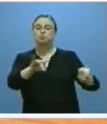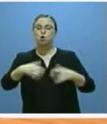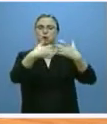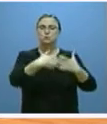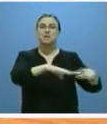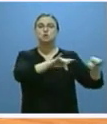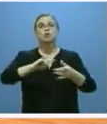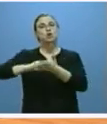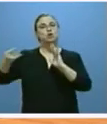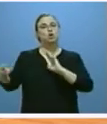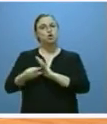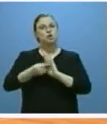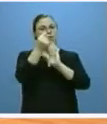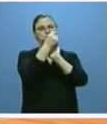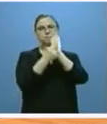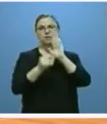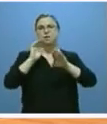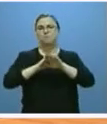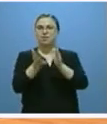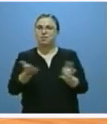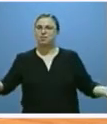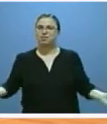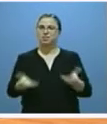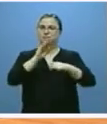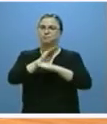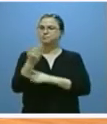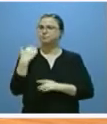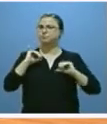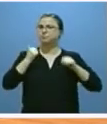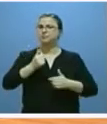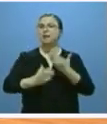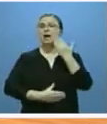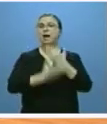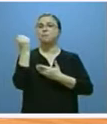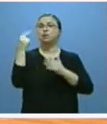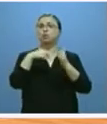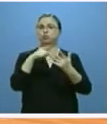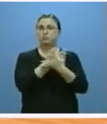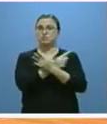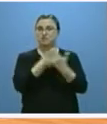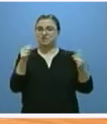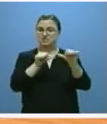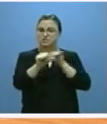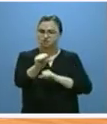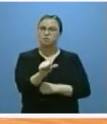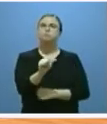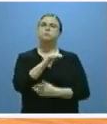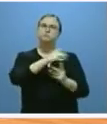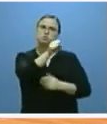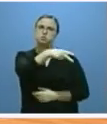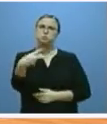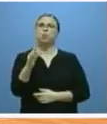el balance de las medidas de incentivo que se pusieron en marcha en abril de 2016 está siendo positivo.